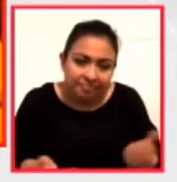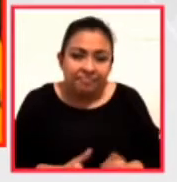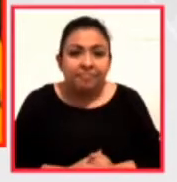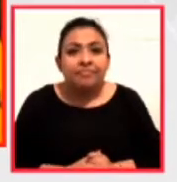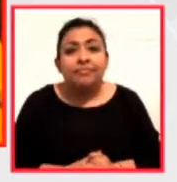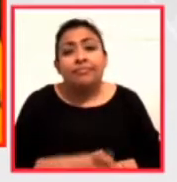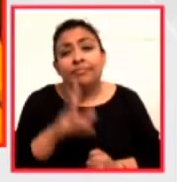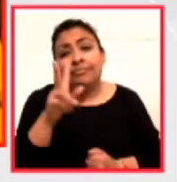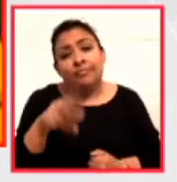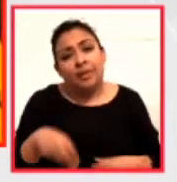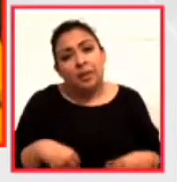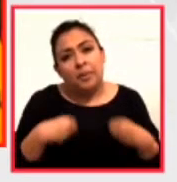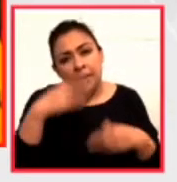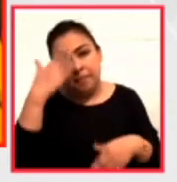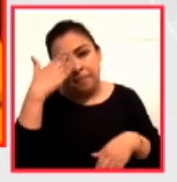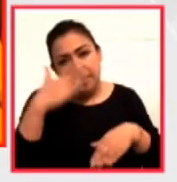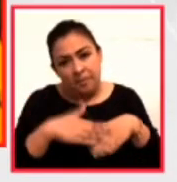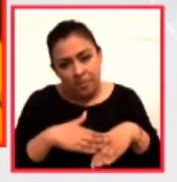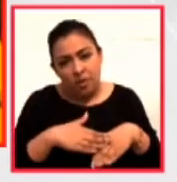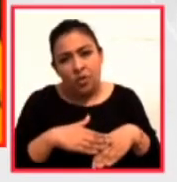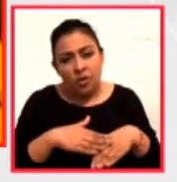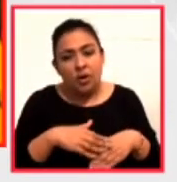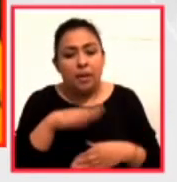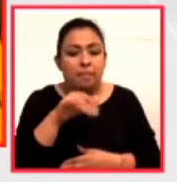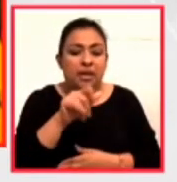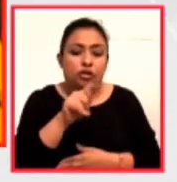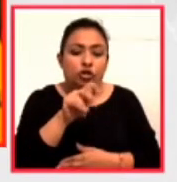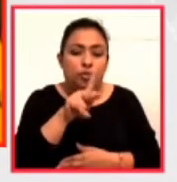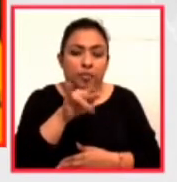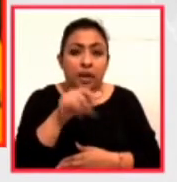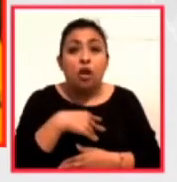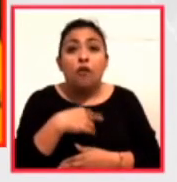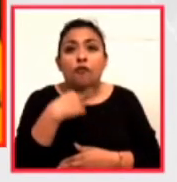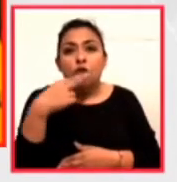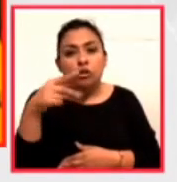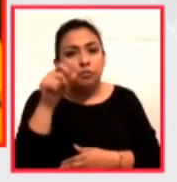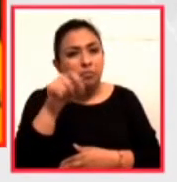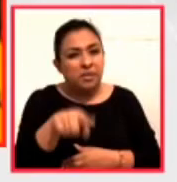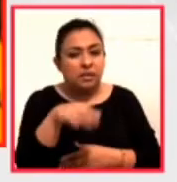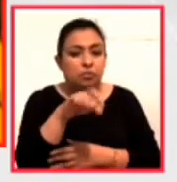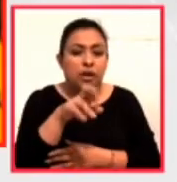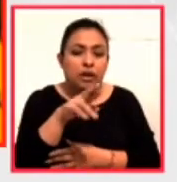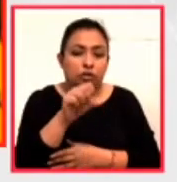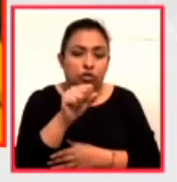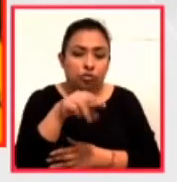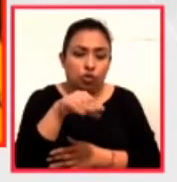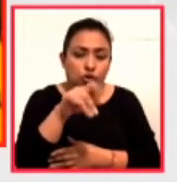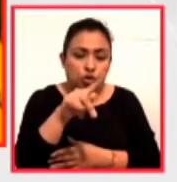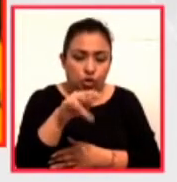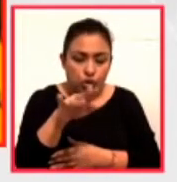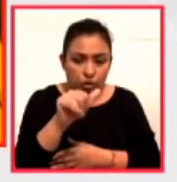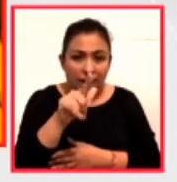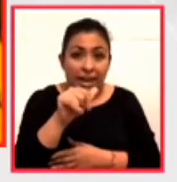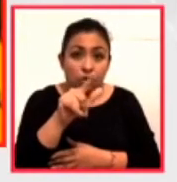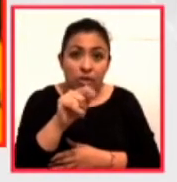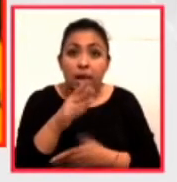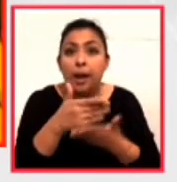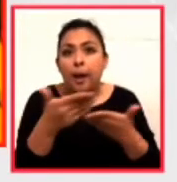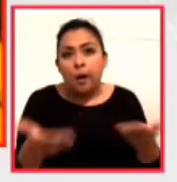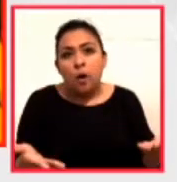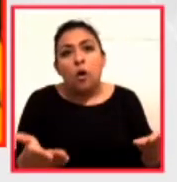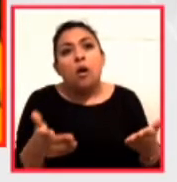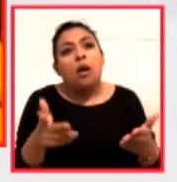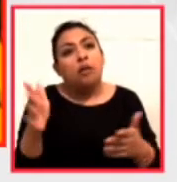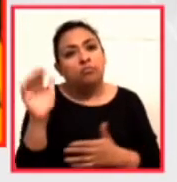Larga vida a memoria de Johan Sebastian Mastropiero en la voz de su creador Marcos Moonstock de Luthier. Y los vamos a dejar que él se